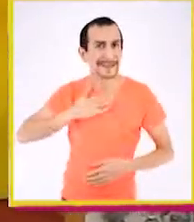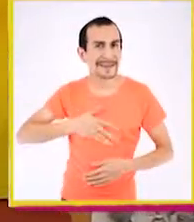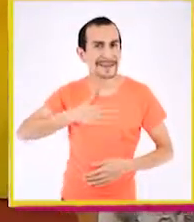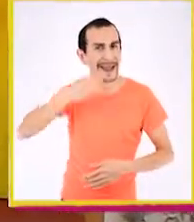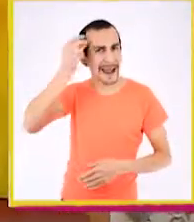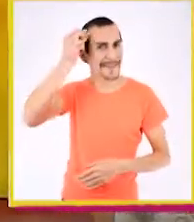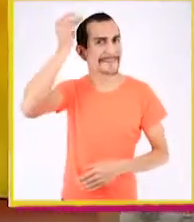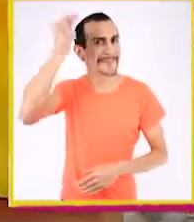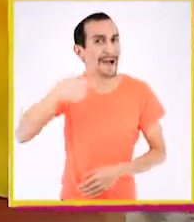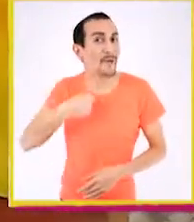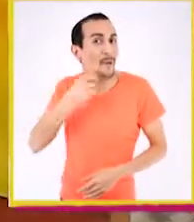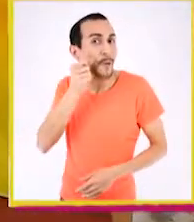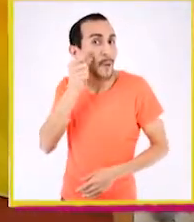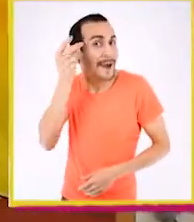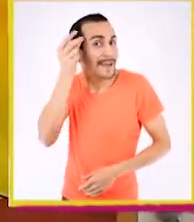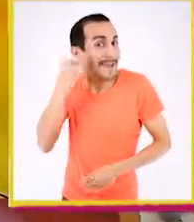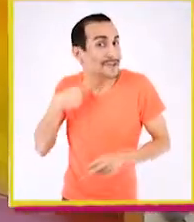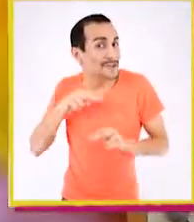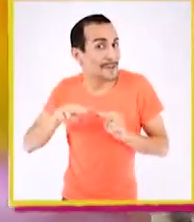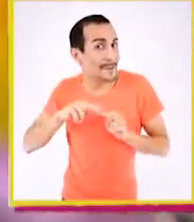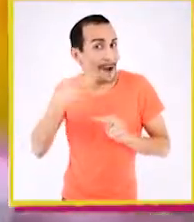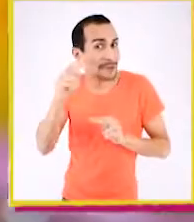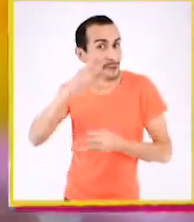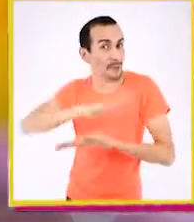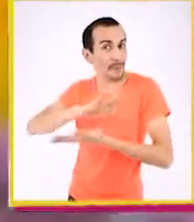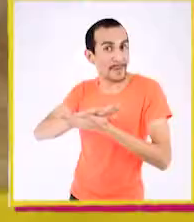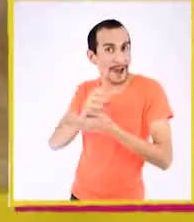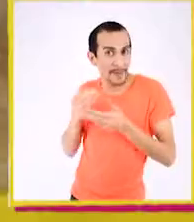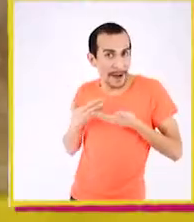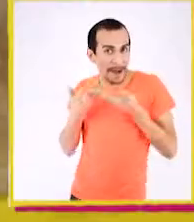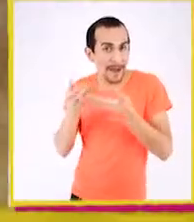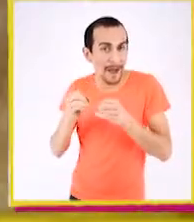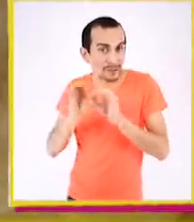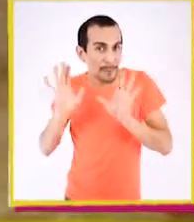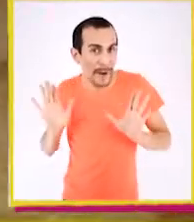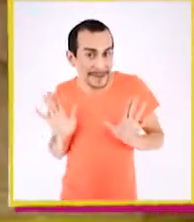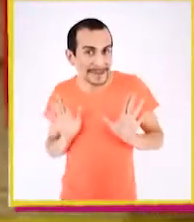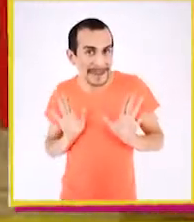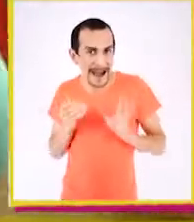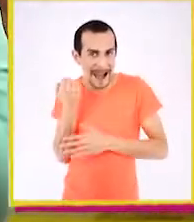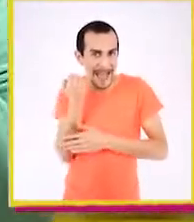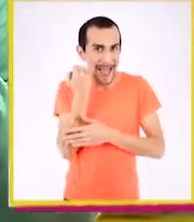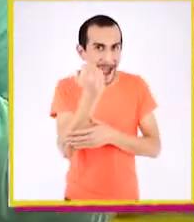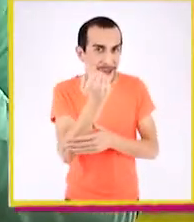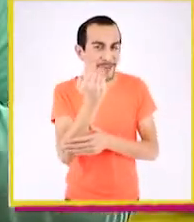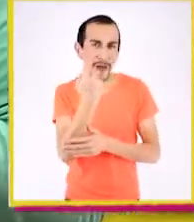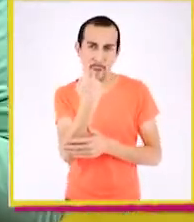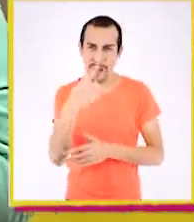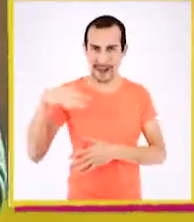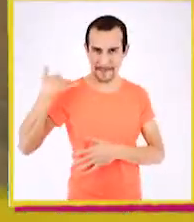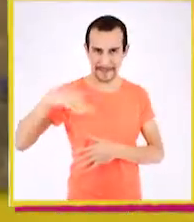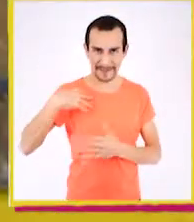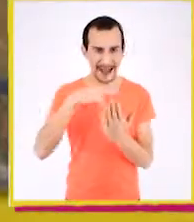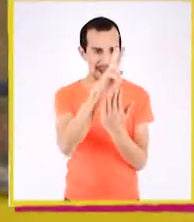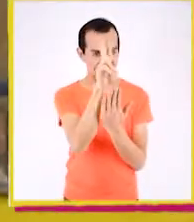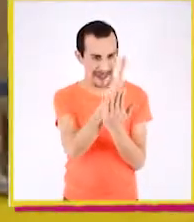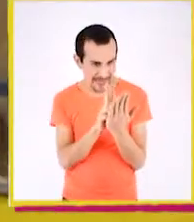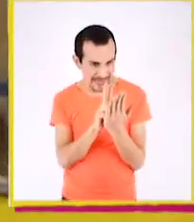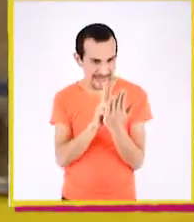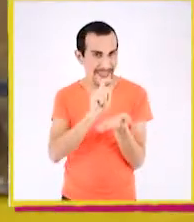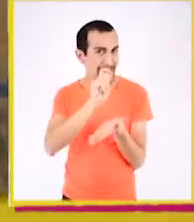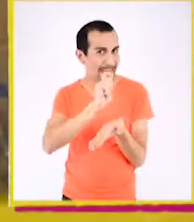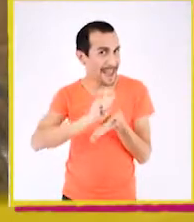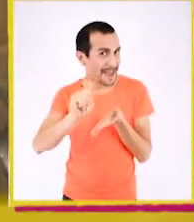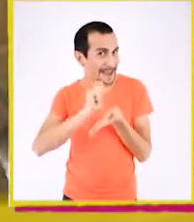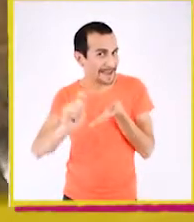¿Quieren adivinar qué se me ocurrió para la sorpresa de su cumpleaños? Les doy una pista muy importante. Leer